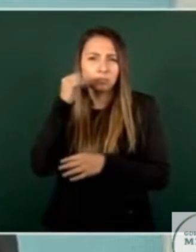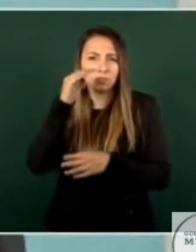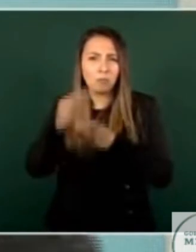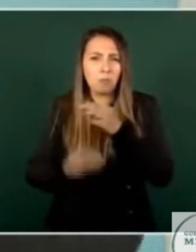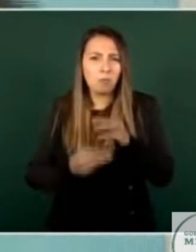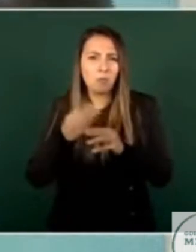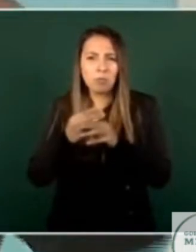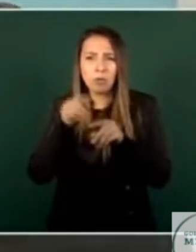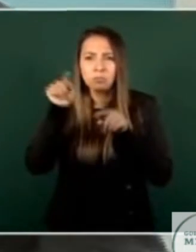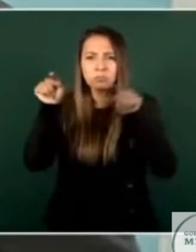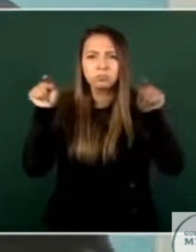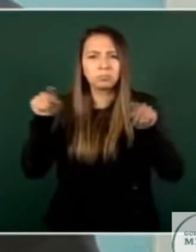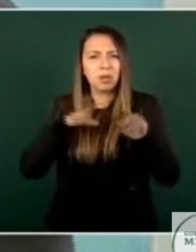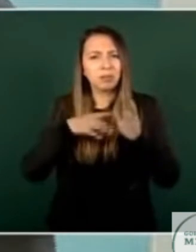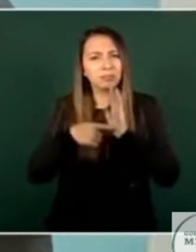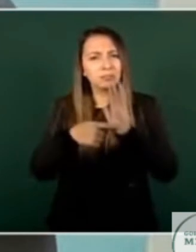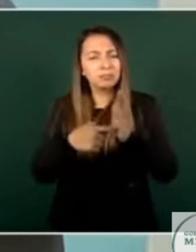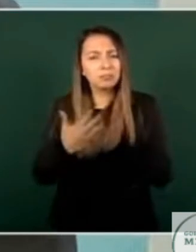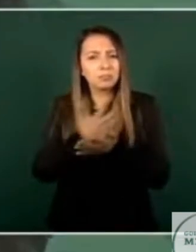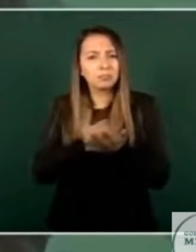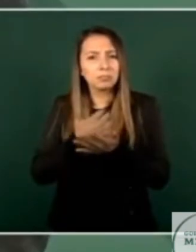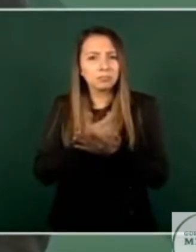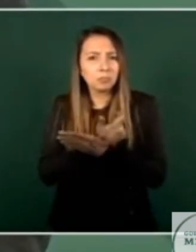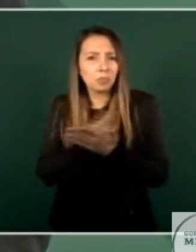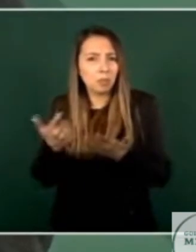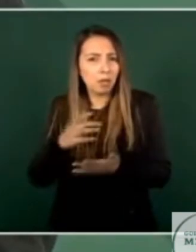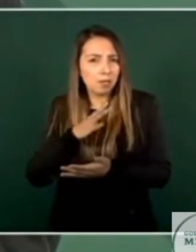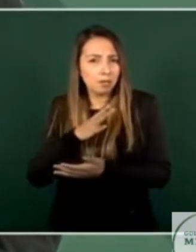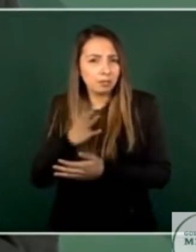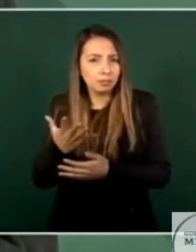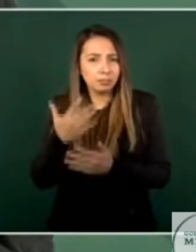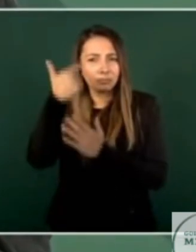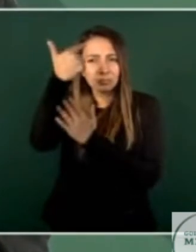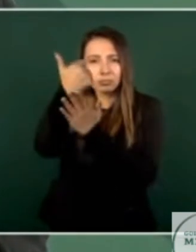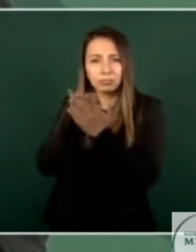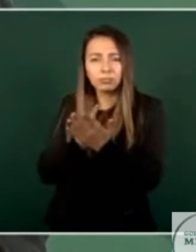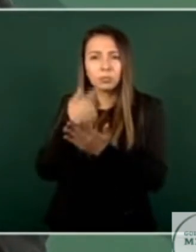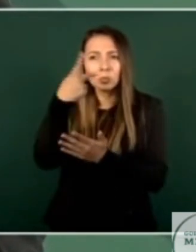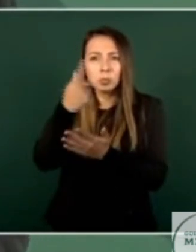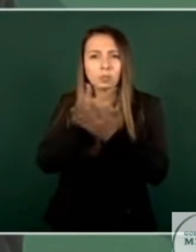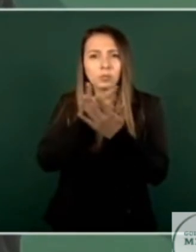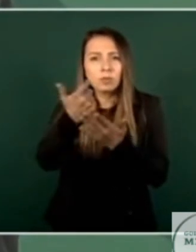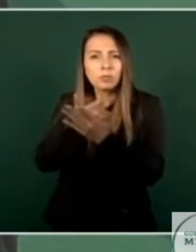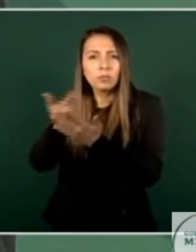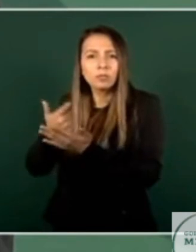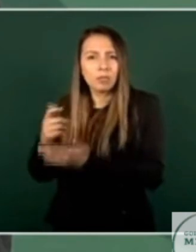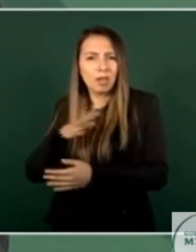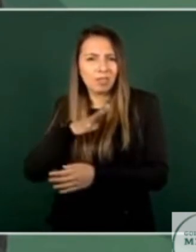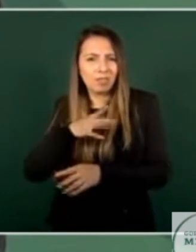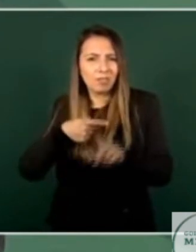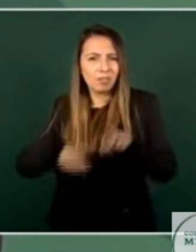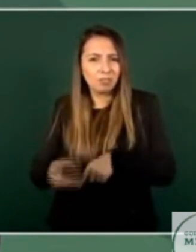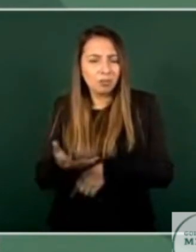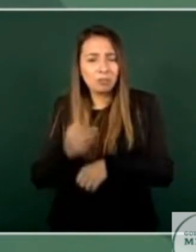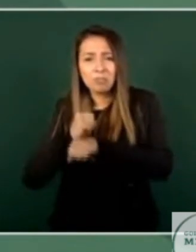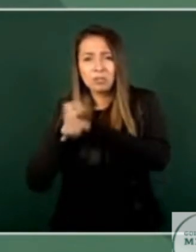dan a conocer cuánto ganan, hay una lista de cuánto ganan los futbolistas, lo